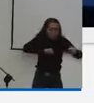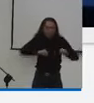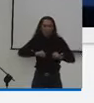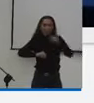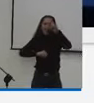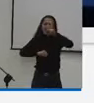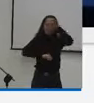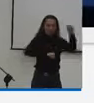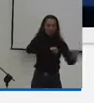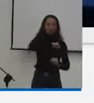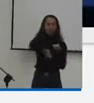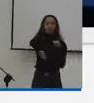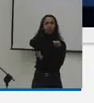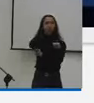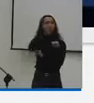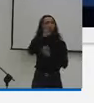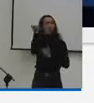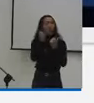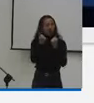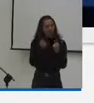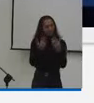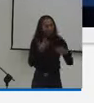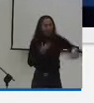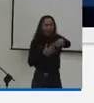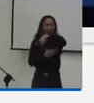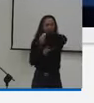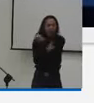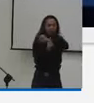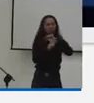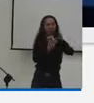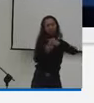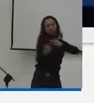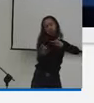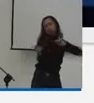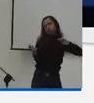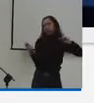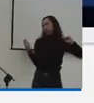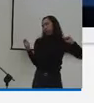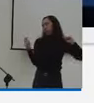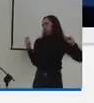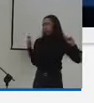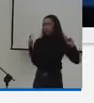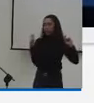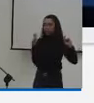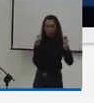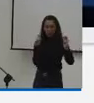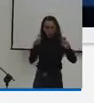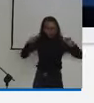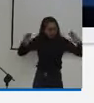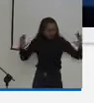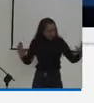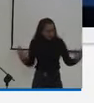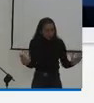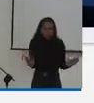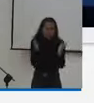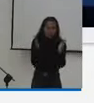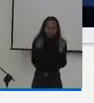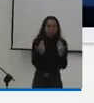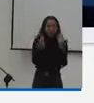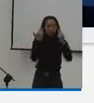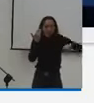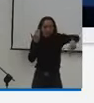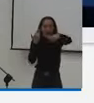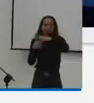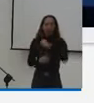herramientas de transformación social de construcción de tejidos sociales de generación de